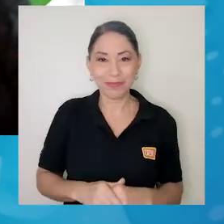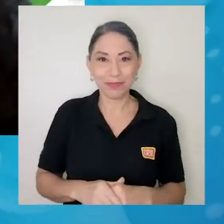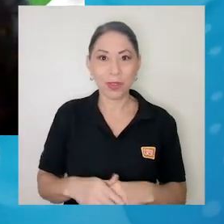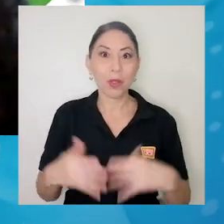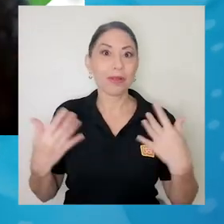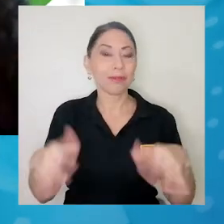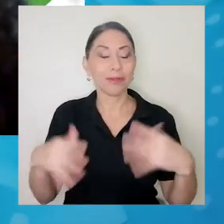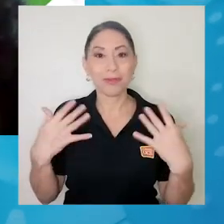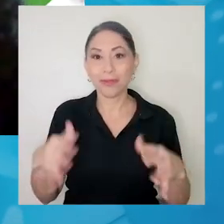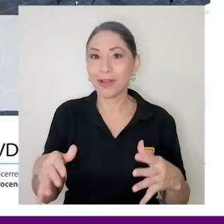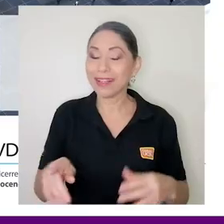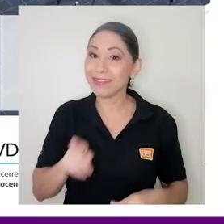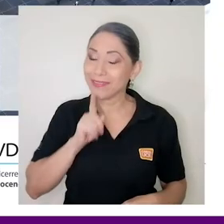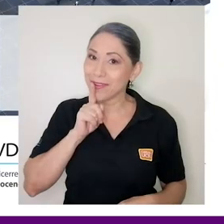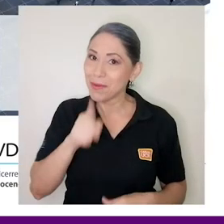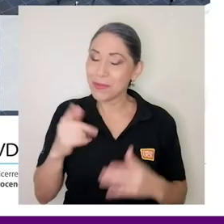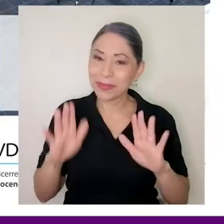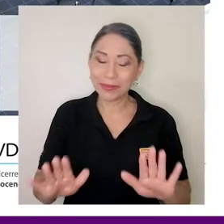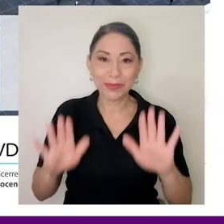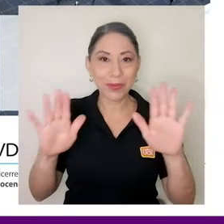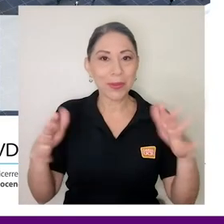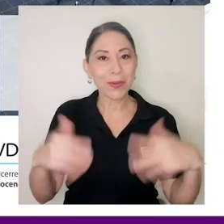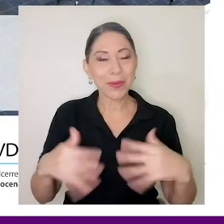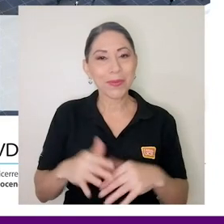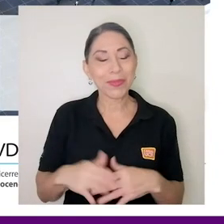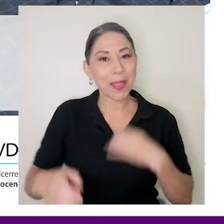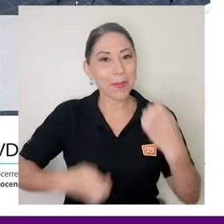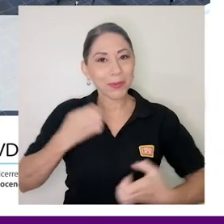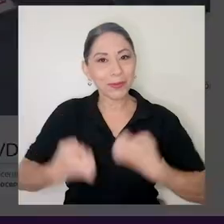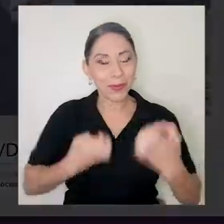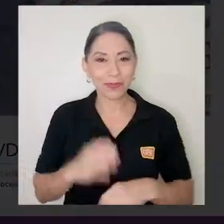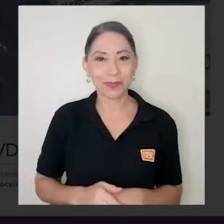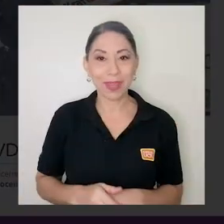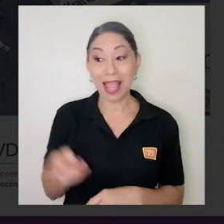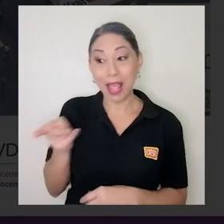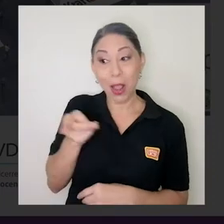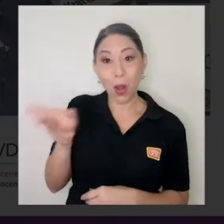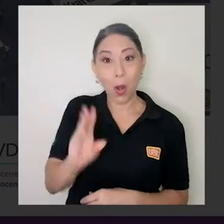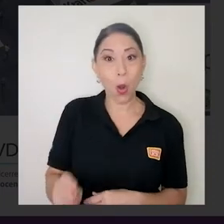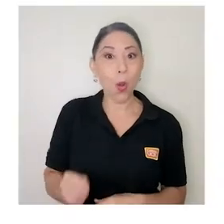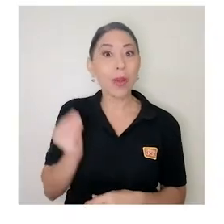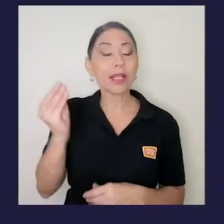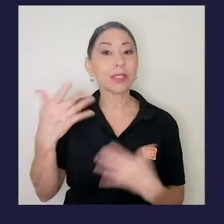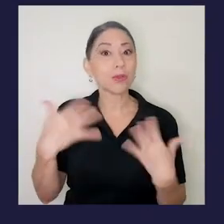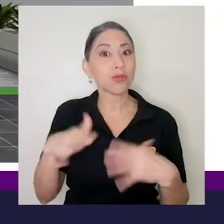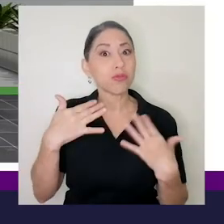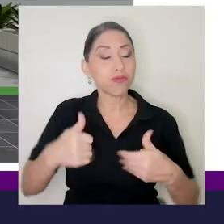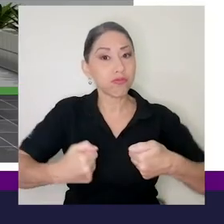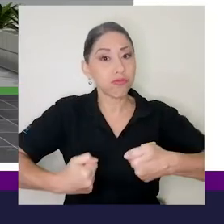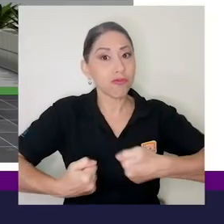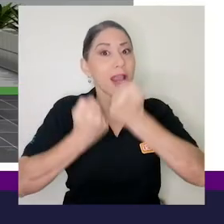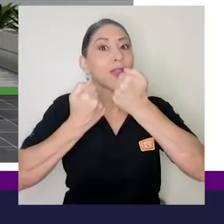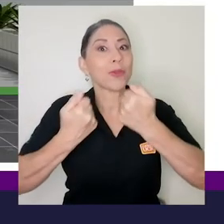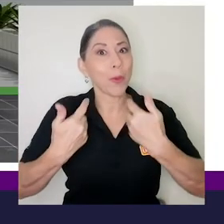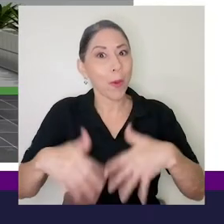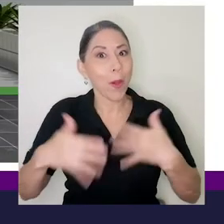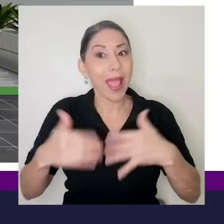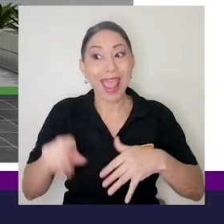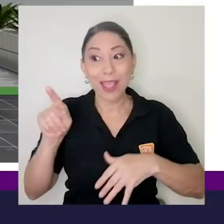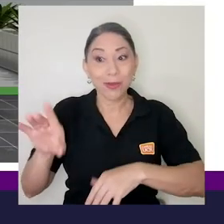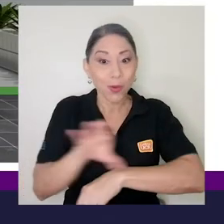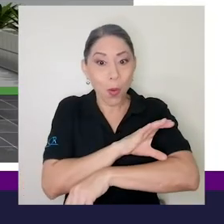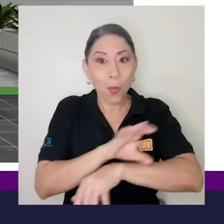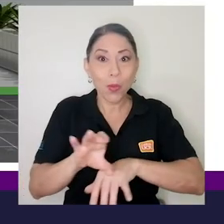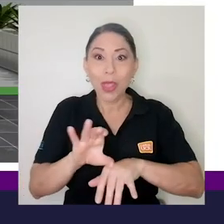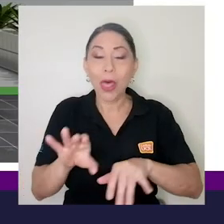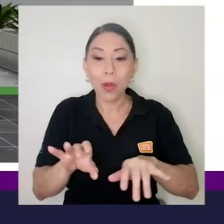entonces la emoción, bueno, fue increíble. Para los jóvenes, representó un gran reto estar frente a la pantalla de